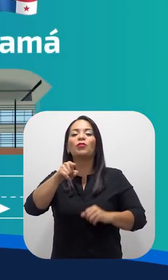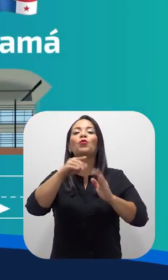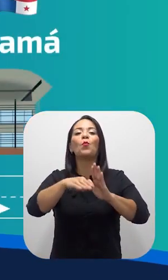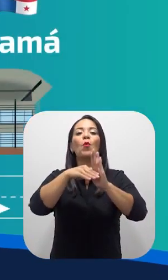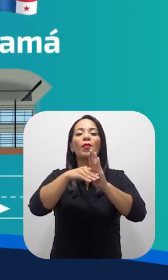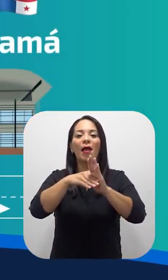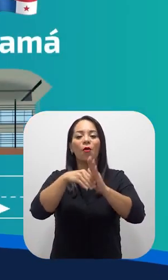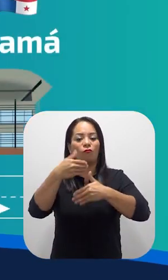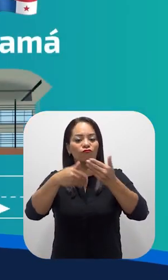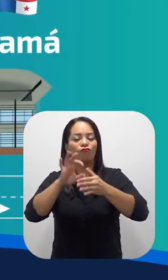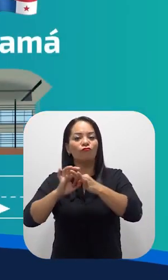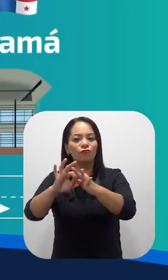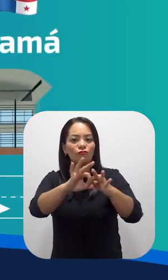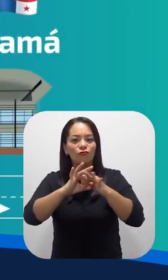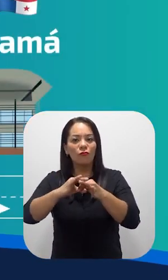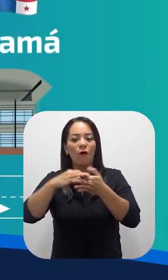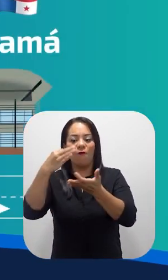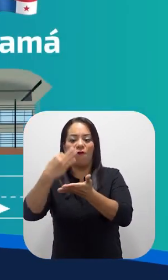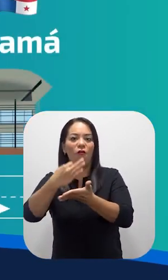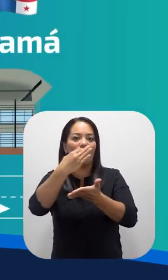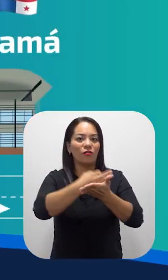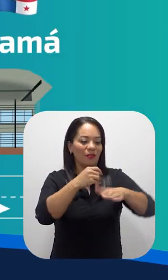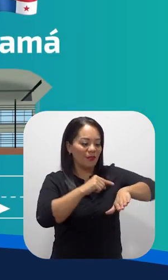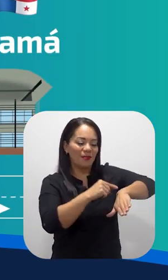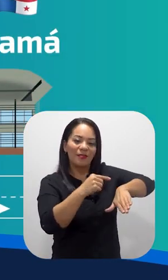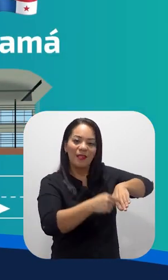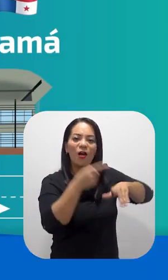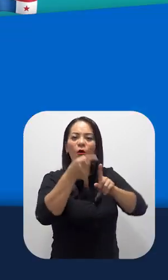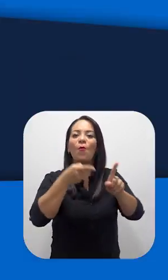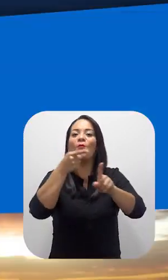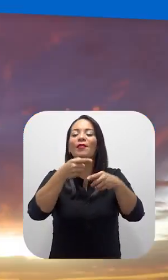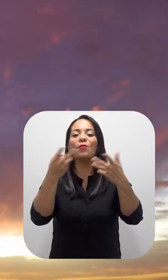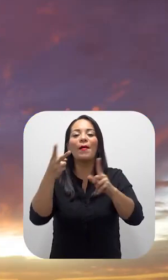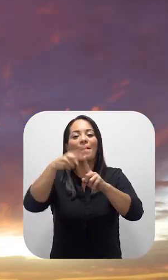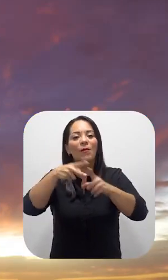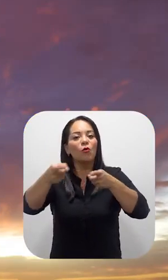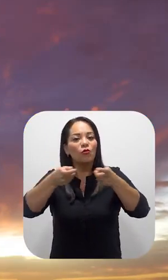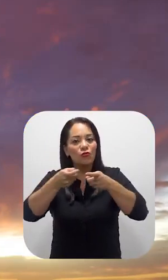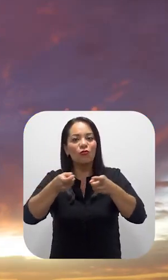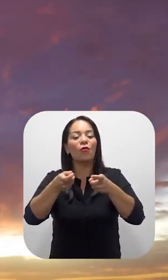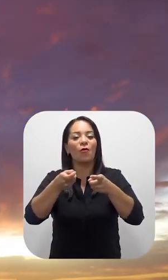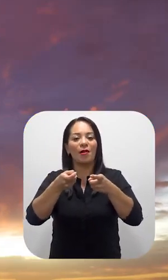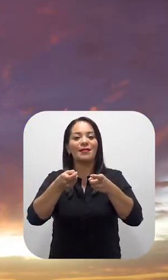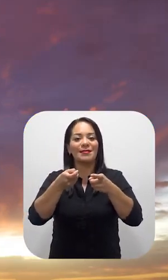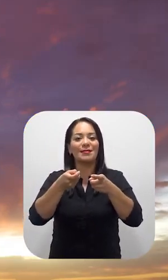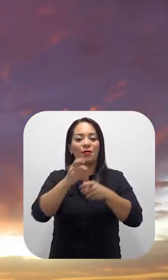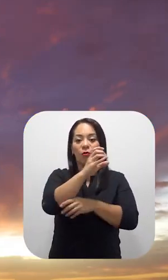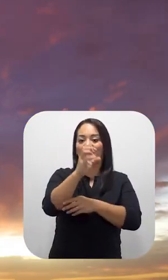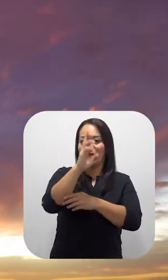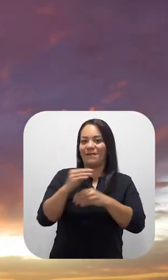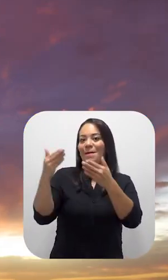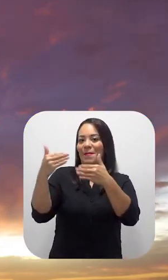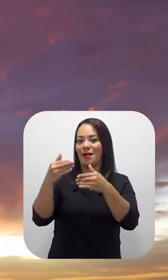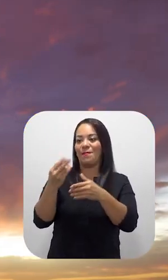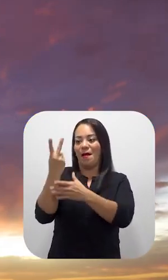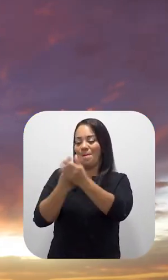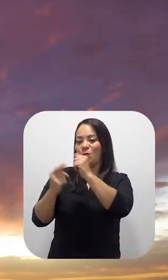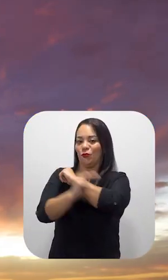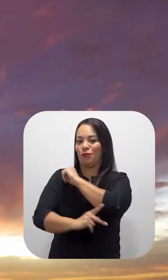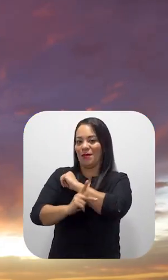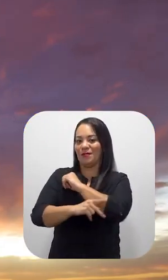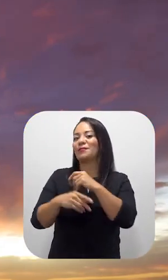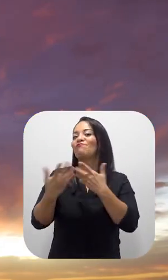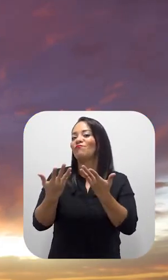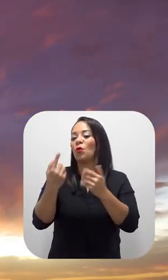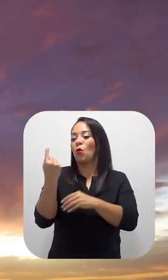basa en un modelo de gestión coordinada de fronteras, que tiene como objetivo la aplicación de controles conjuntos por parte de Costa Rica y